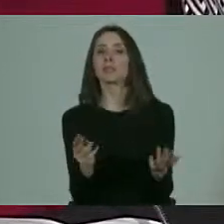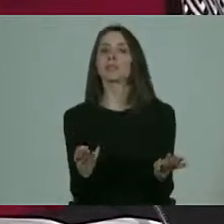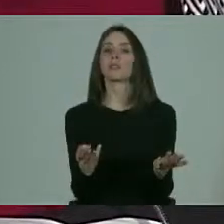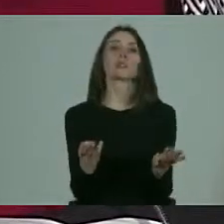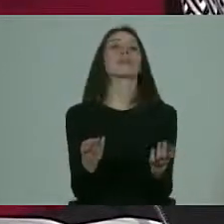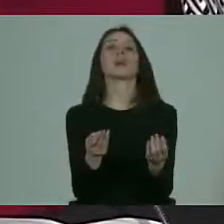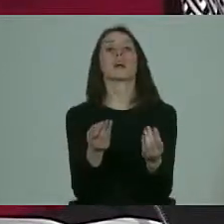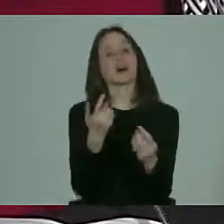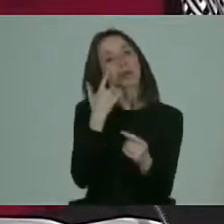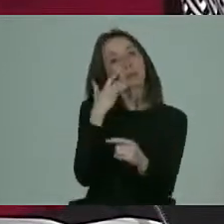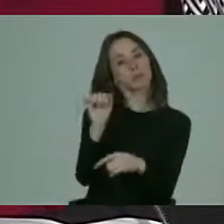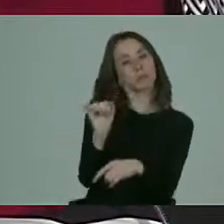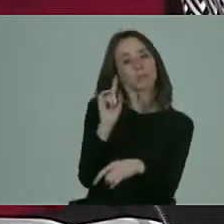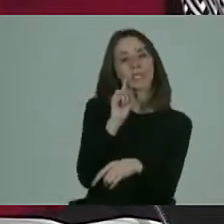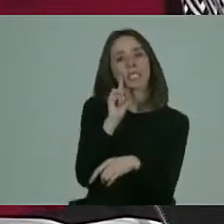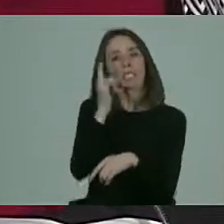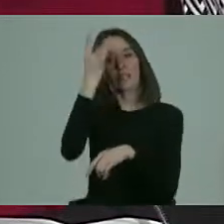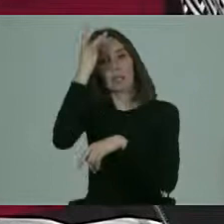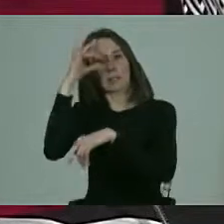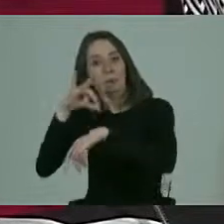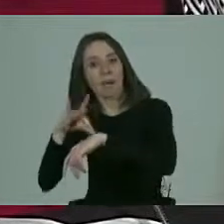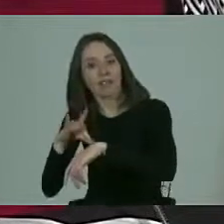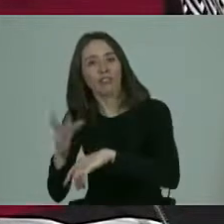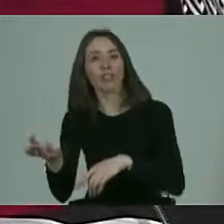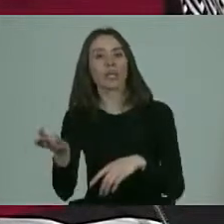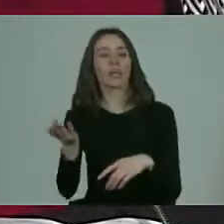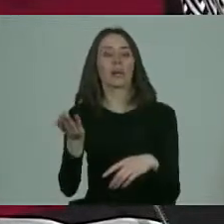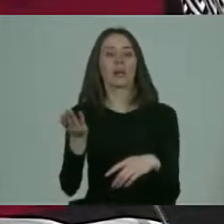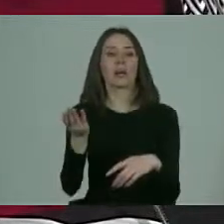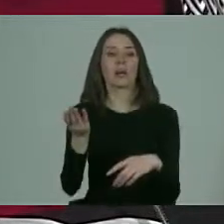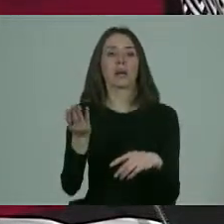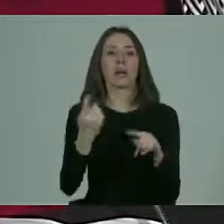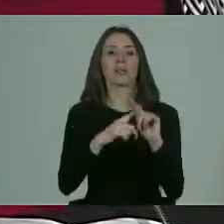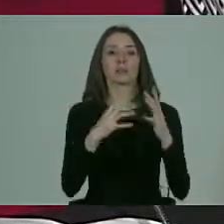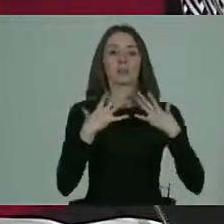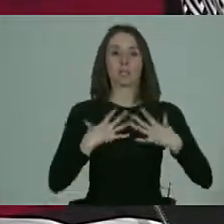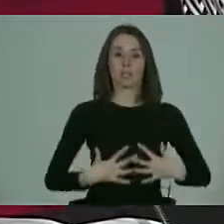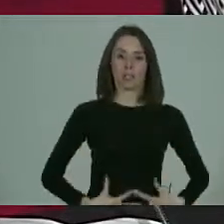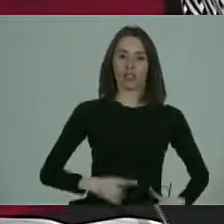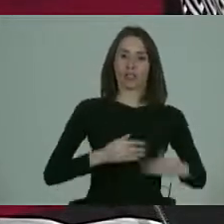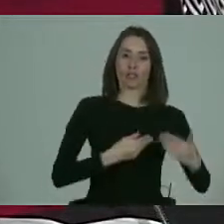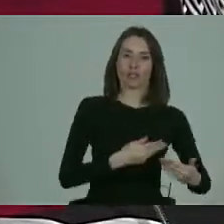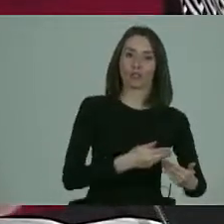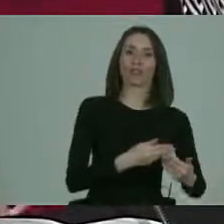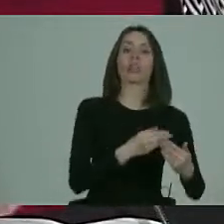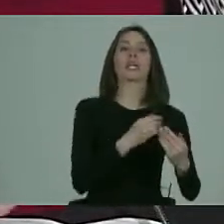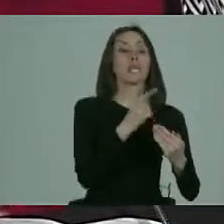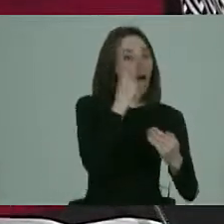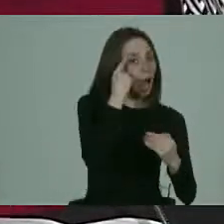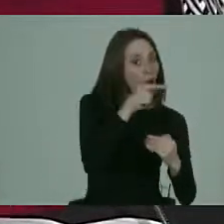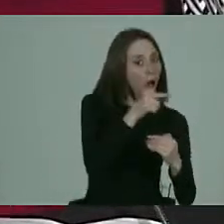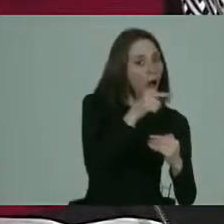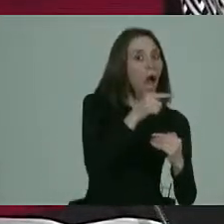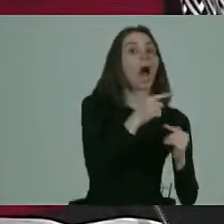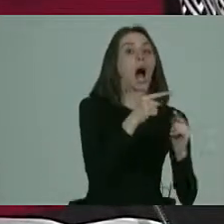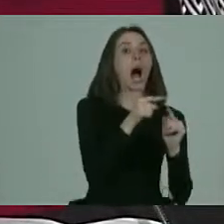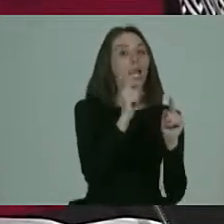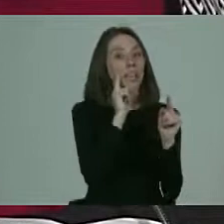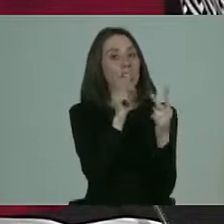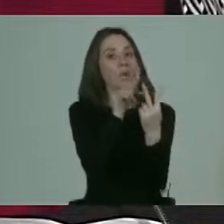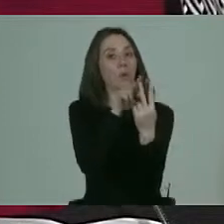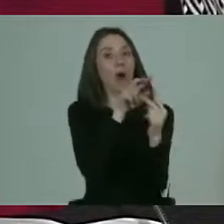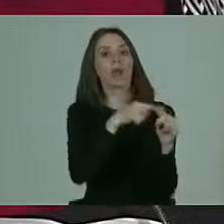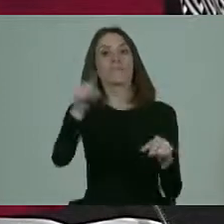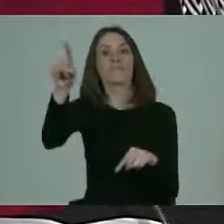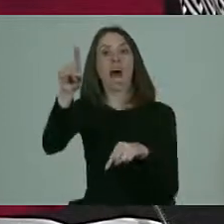Poder como diagnosticar lo patológico de lo fisiológico y saber cuándo derivar al psiquiatra. Pero a pesar de que